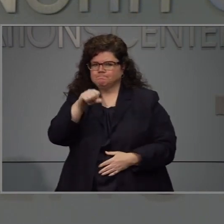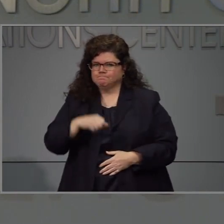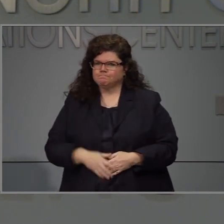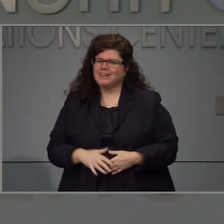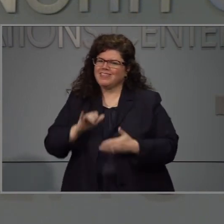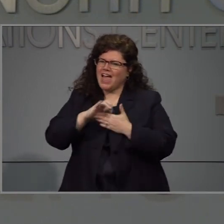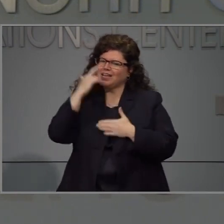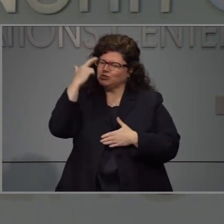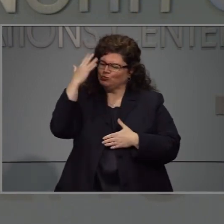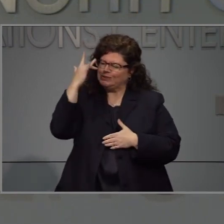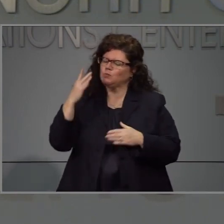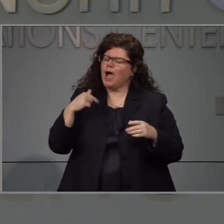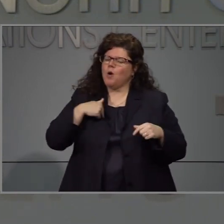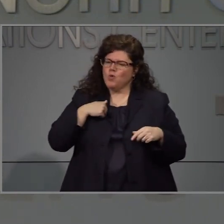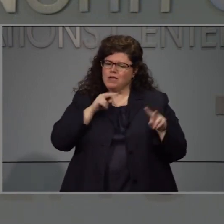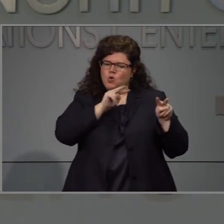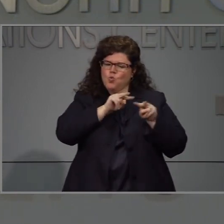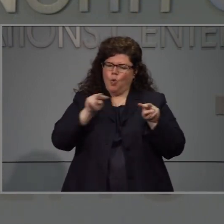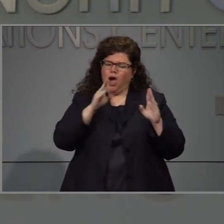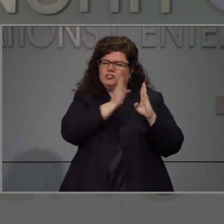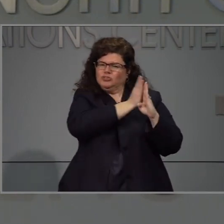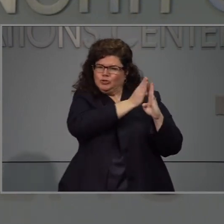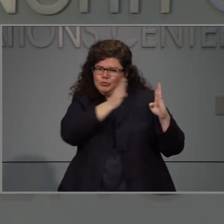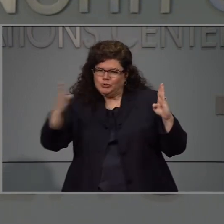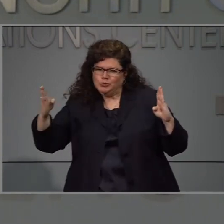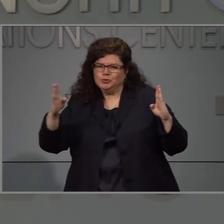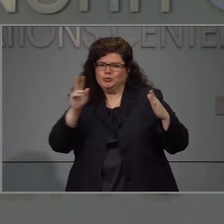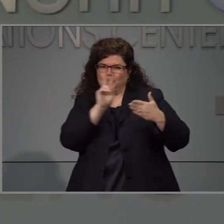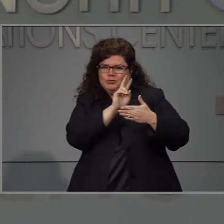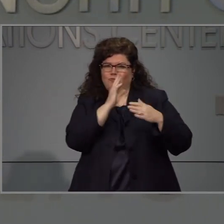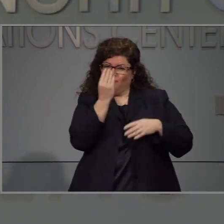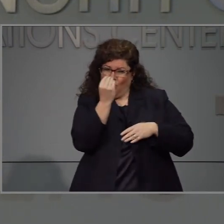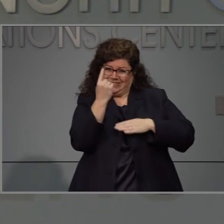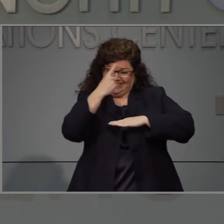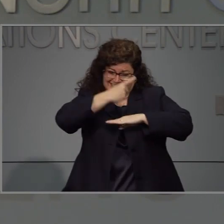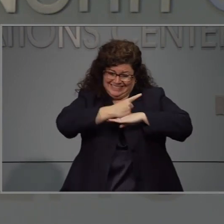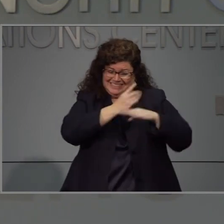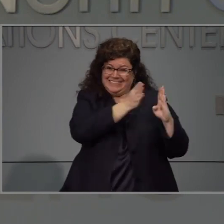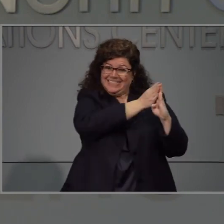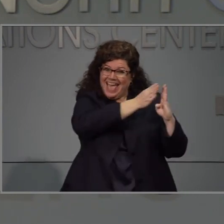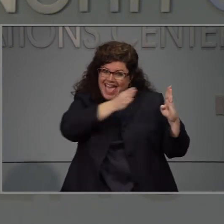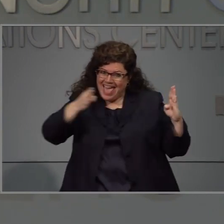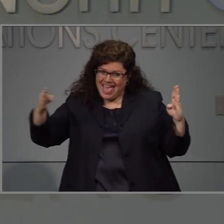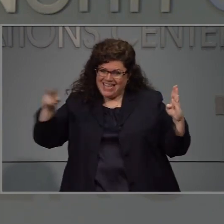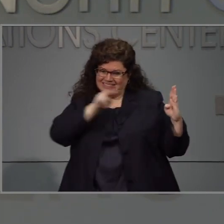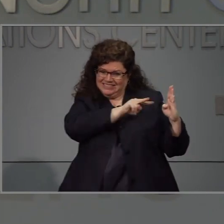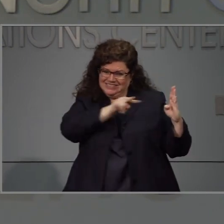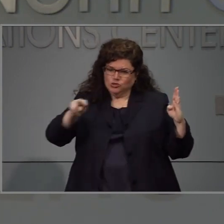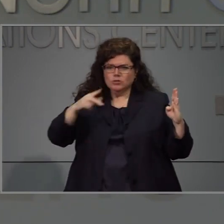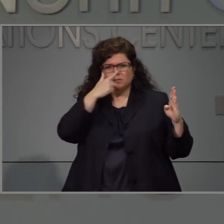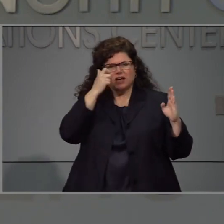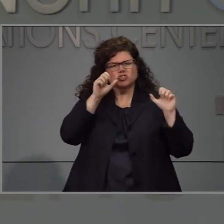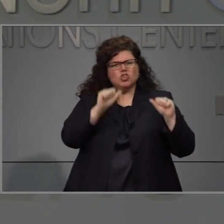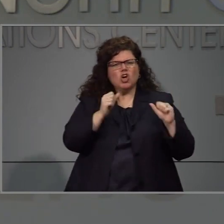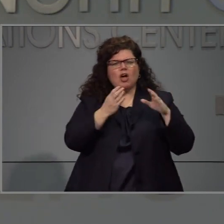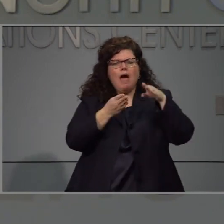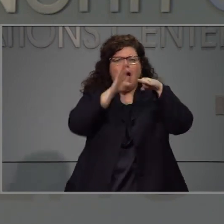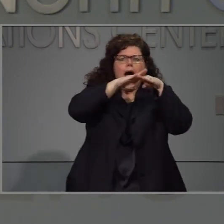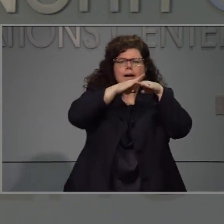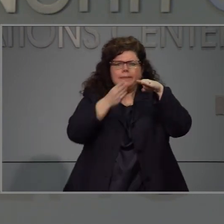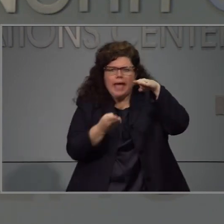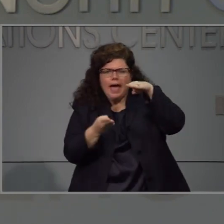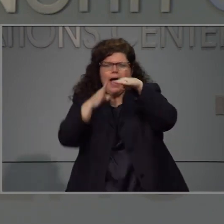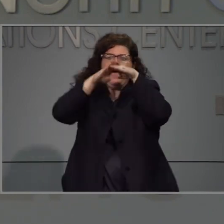periodos de catorce días porque puede haber una caída, un alza en los casos, algunas veces es por el